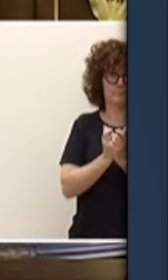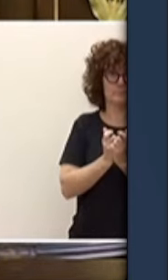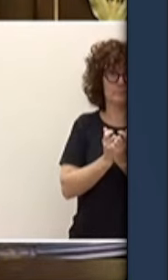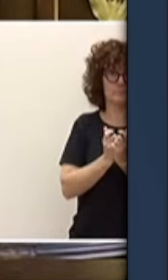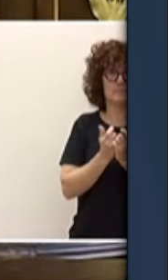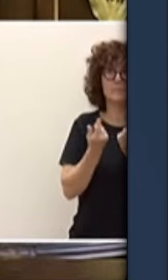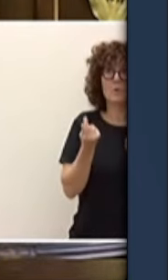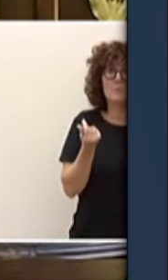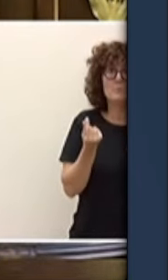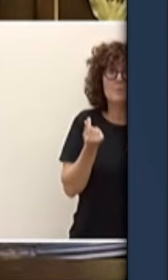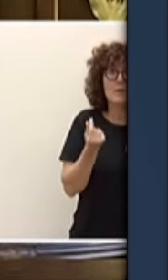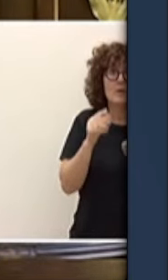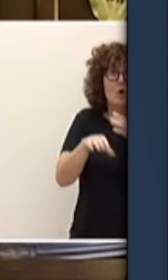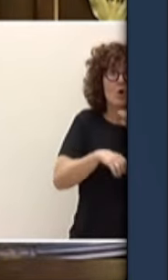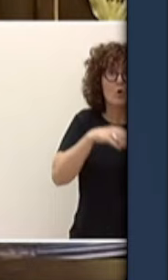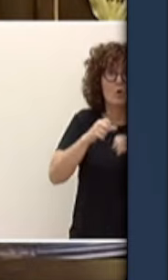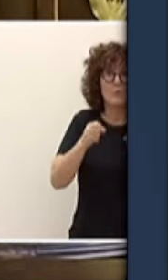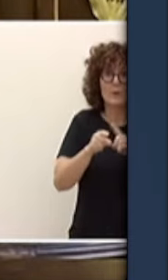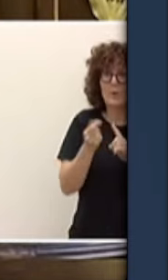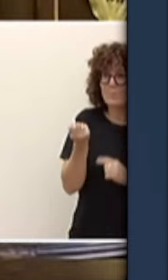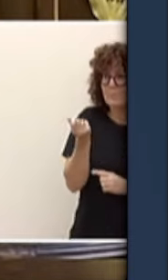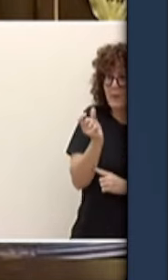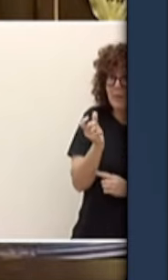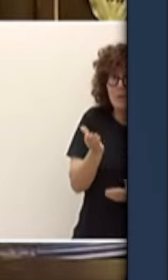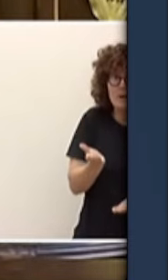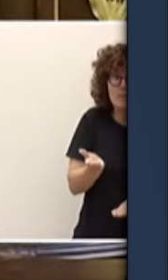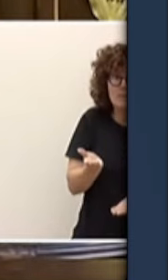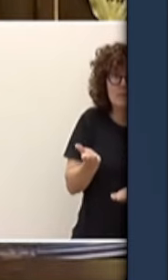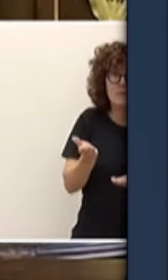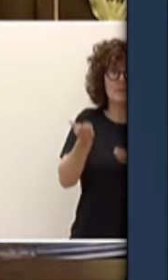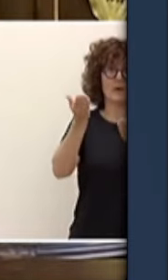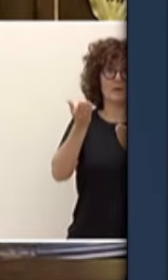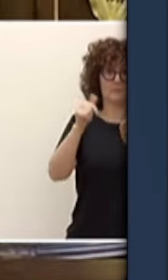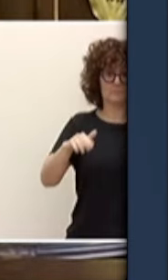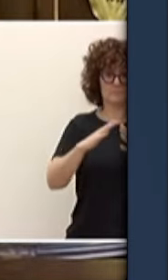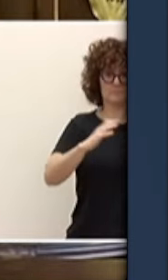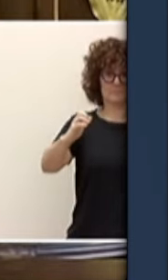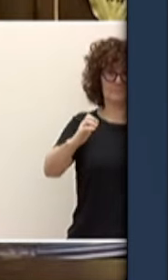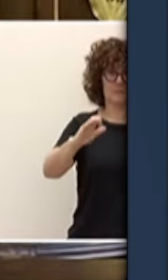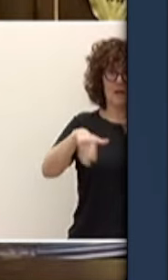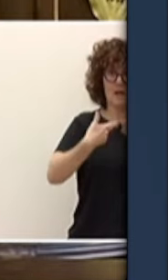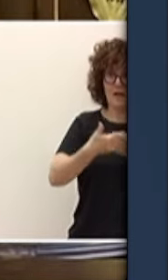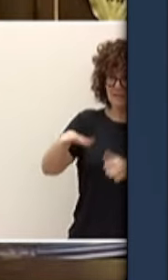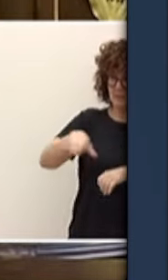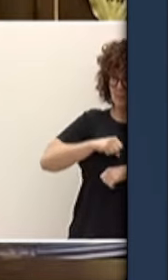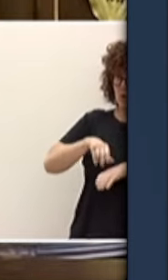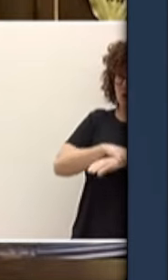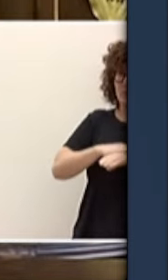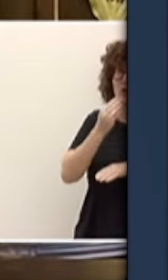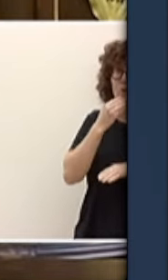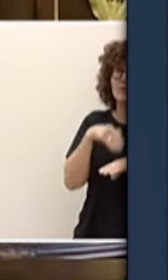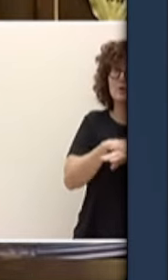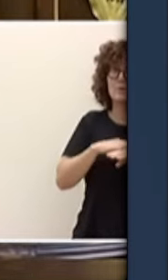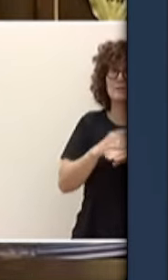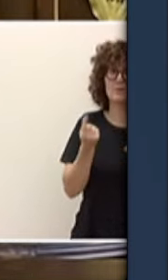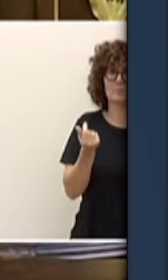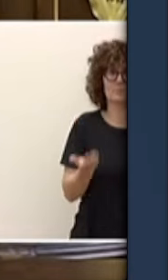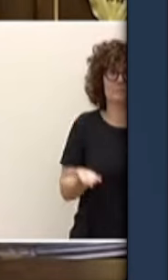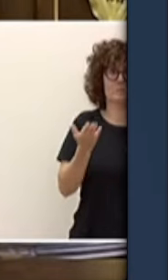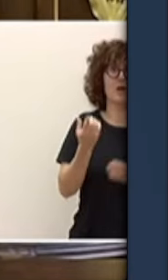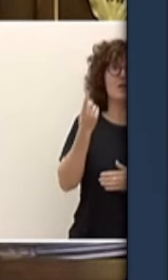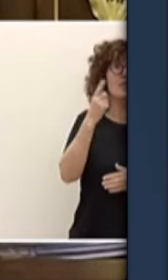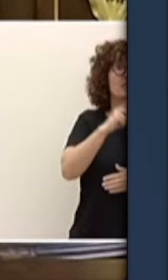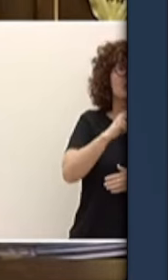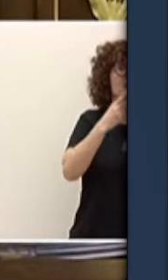lo que han subido los precios desde que usted llegó de los alimentos básicos el del aceite un 171% desde el año 20 el del azúcar un